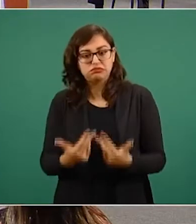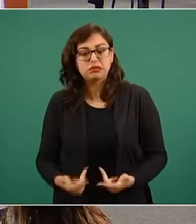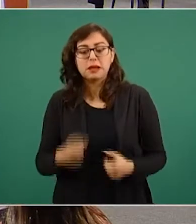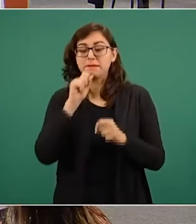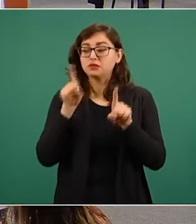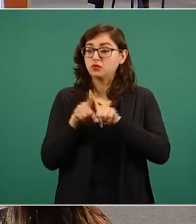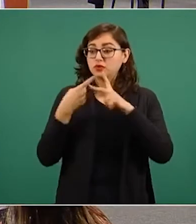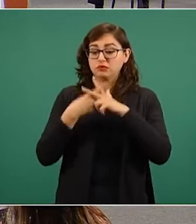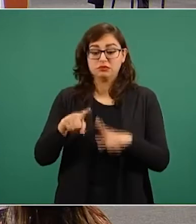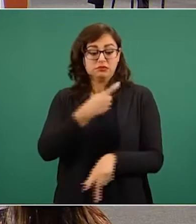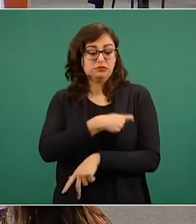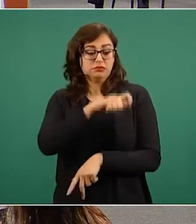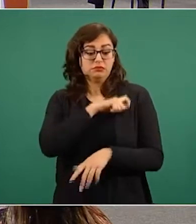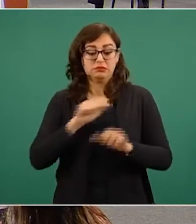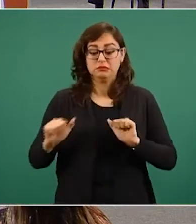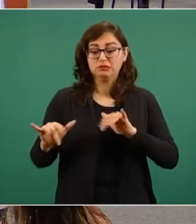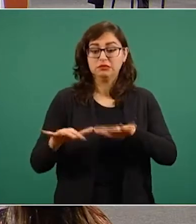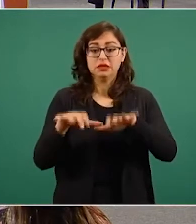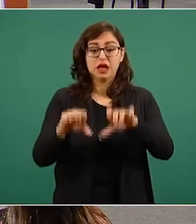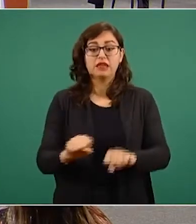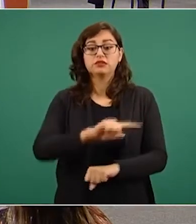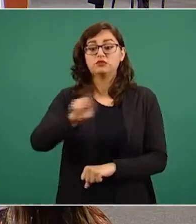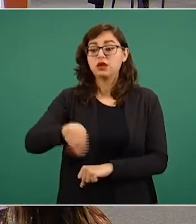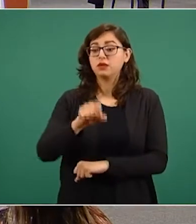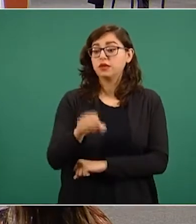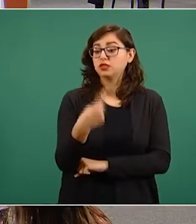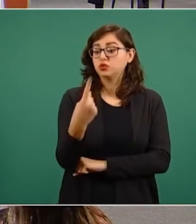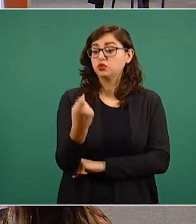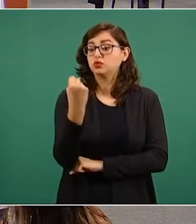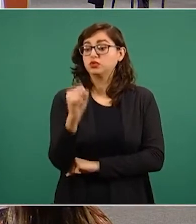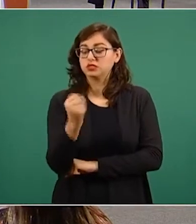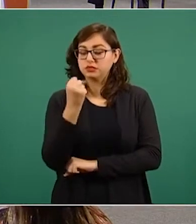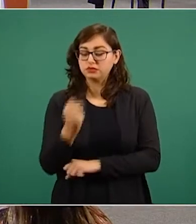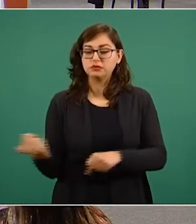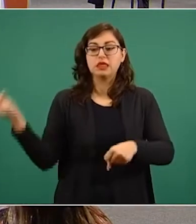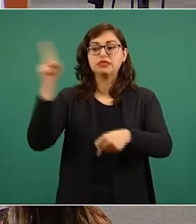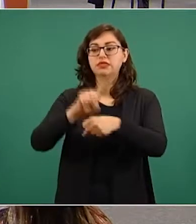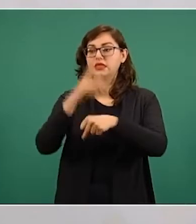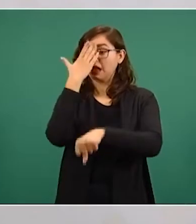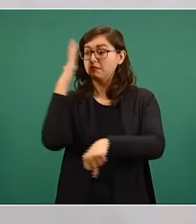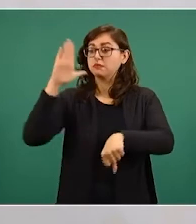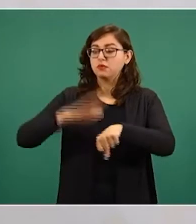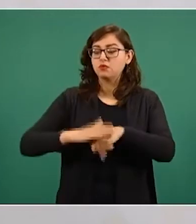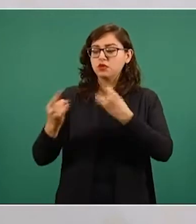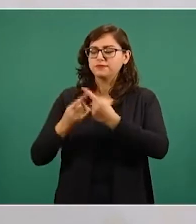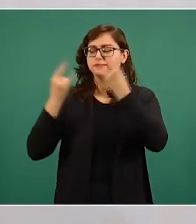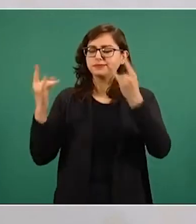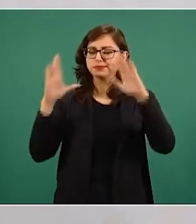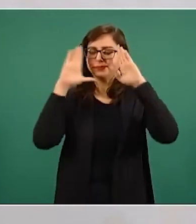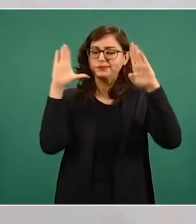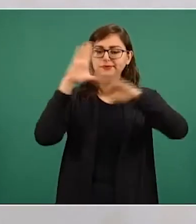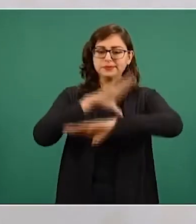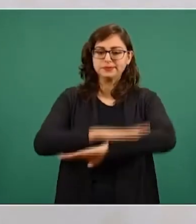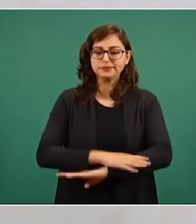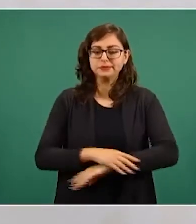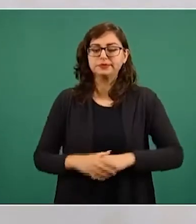se establecerá el 21 de septiembre como el día de la reconciliación histórica. Ese